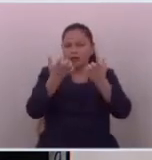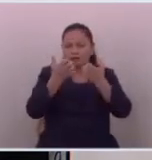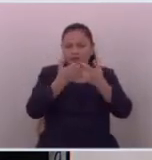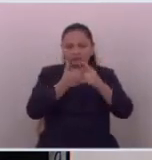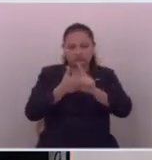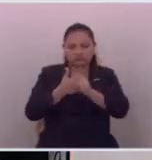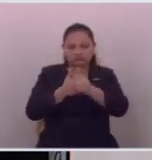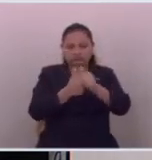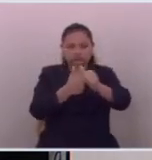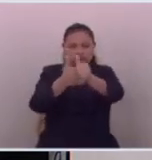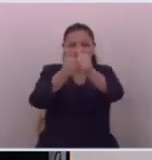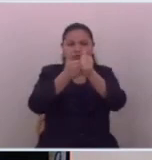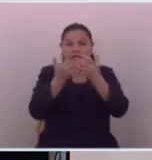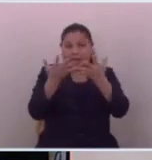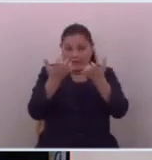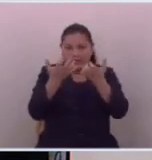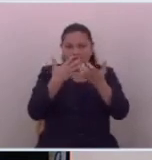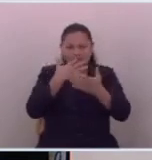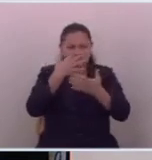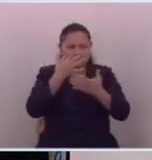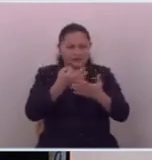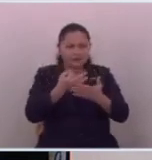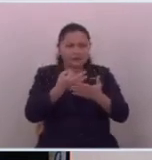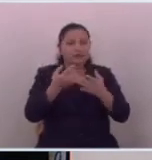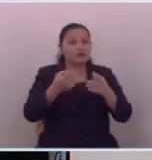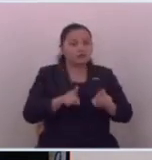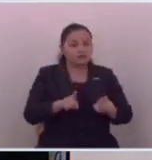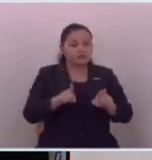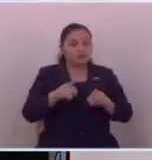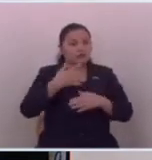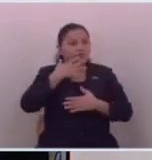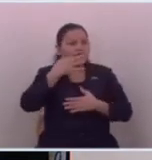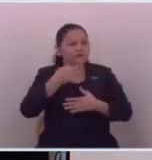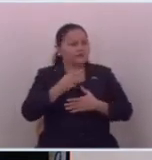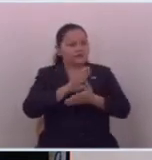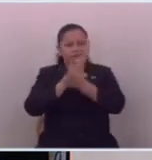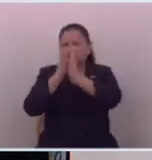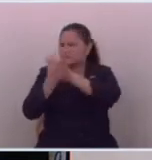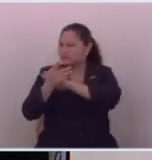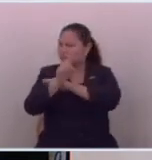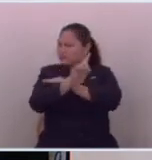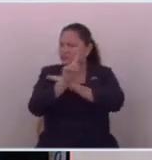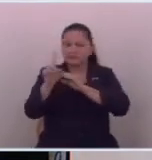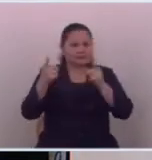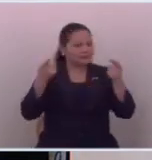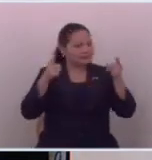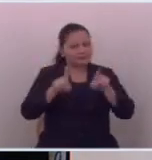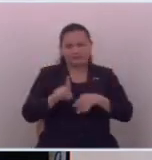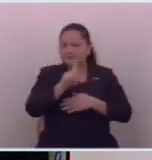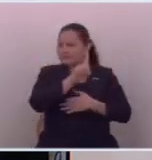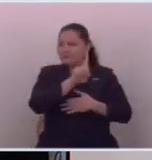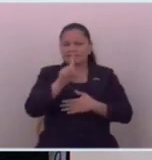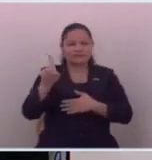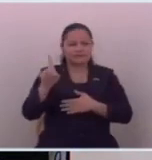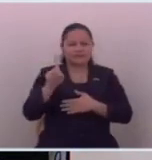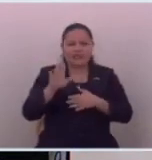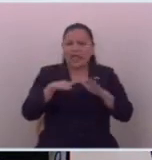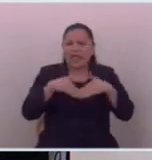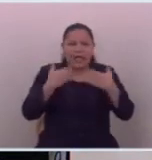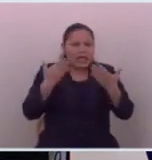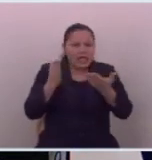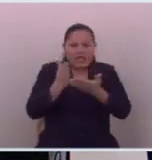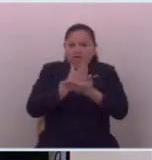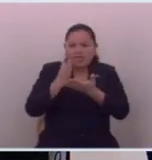perseguidos y otra muy distinta es que esté sucediendo no está sucediendo no hay ni